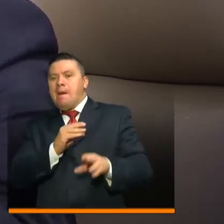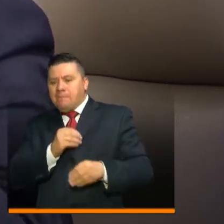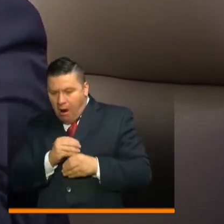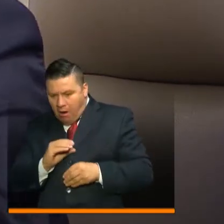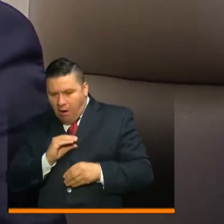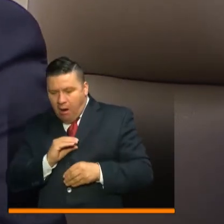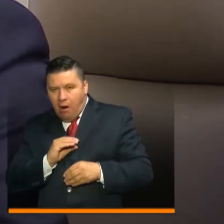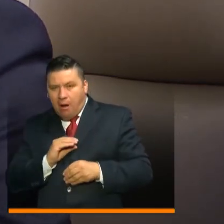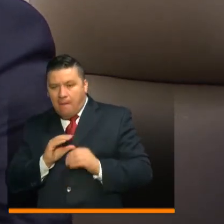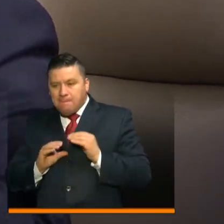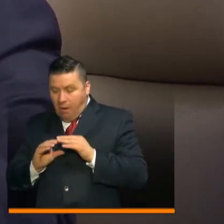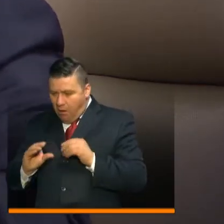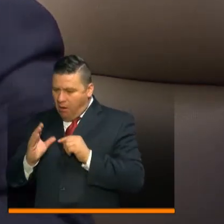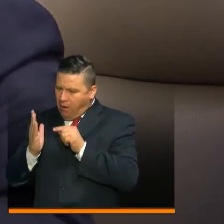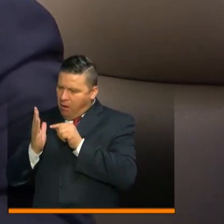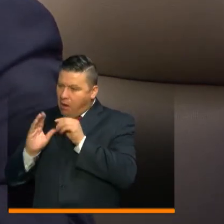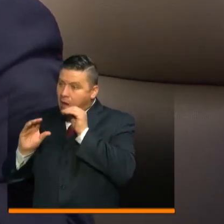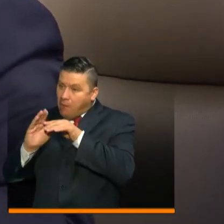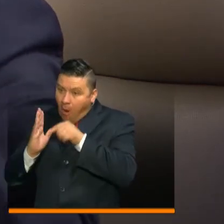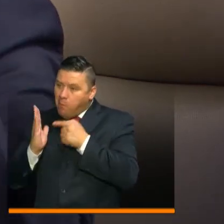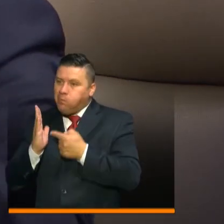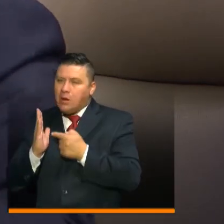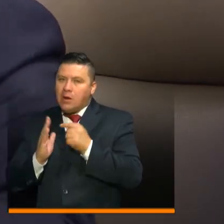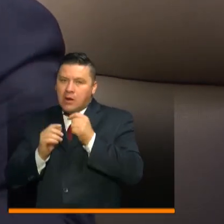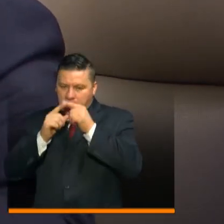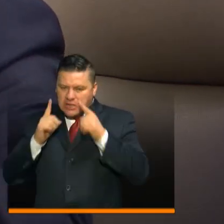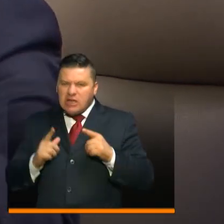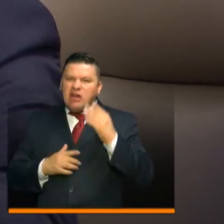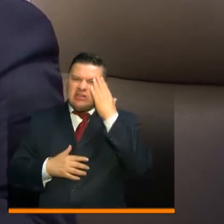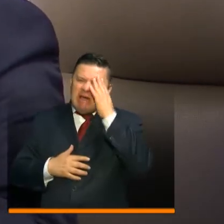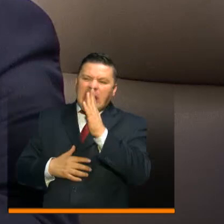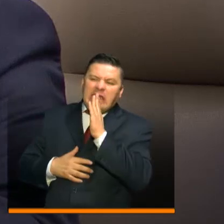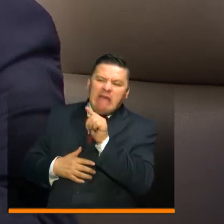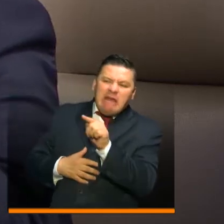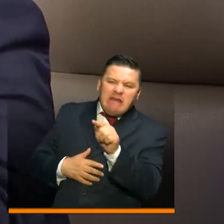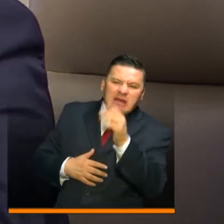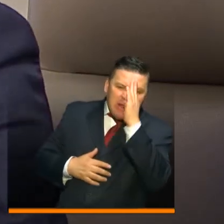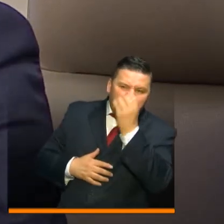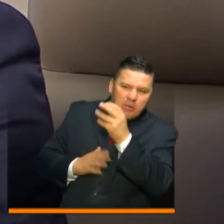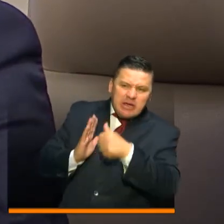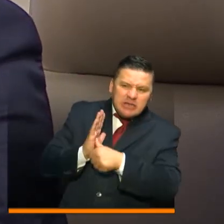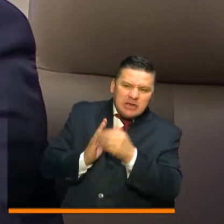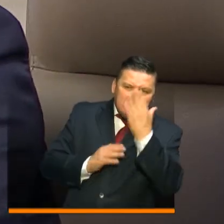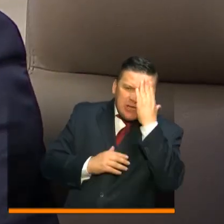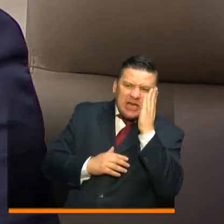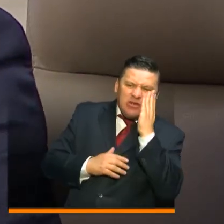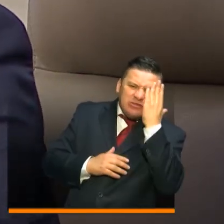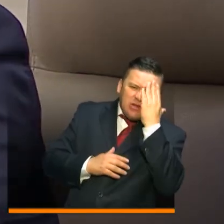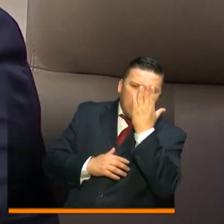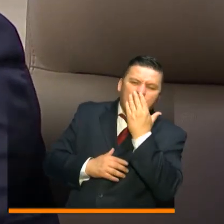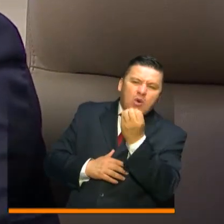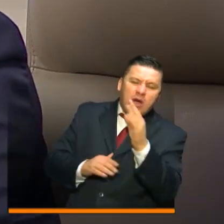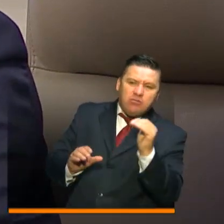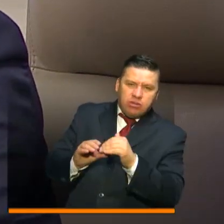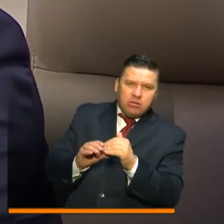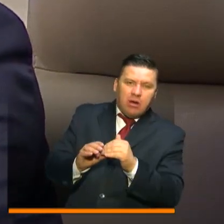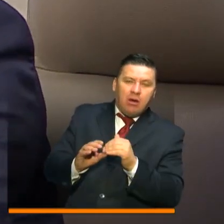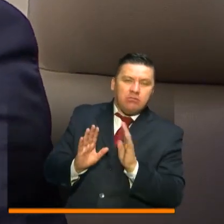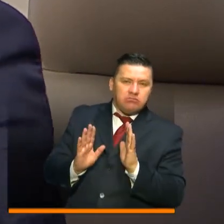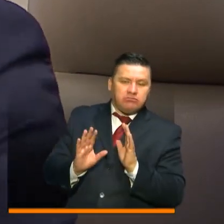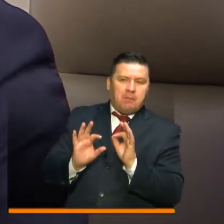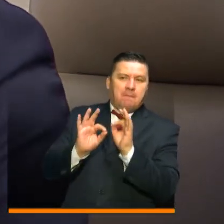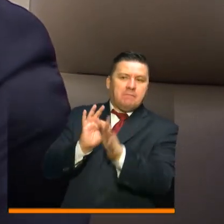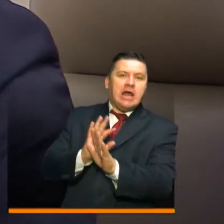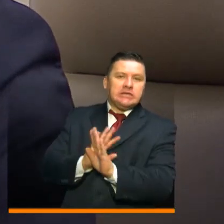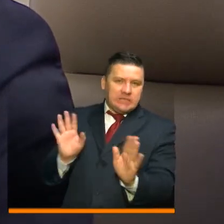directo en su cuenta de ahorro. El Estado ya conoce quiénes son, qué celular tiene, qué celular tiene, qué cuenta de ahorro, y se les conectó